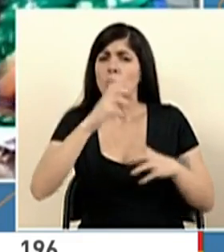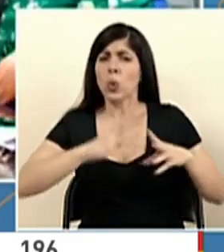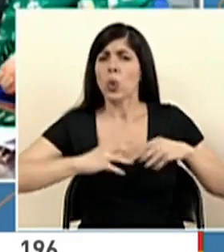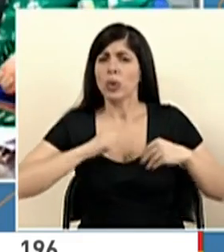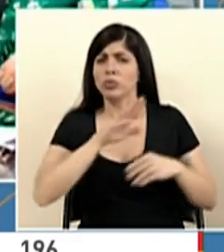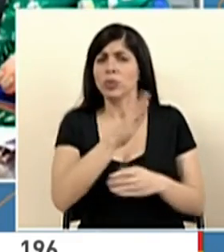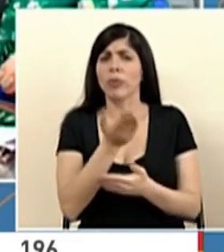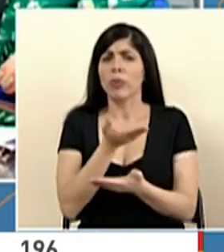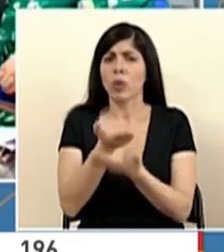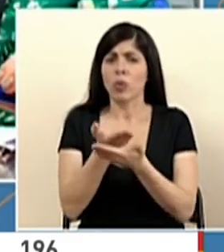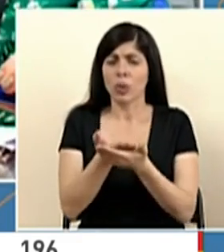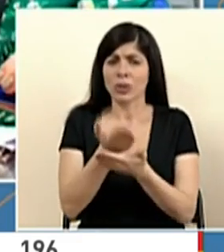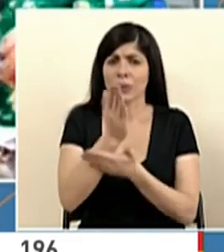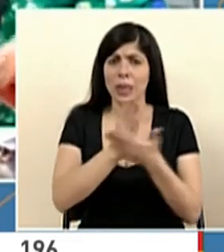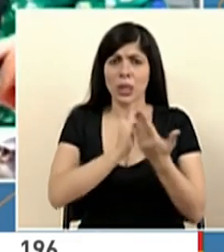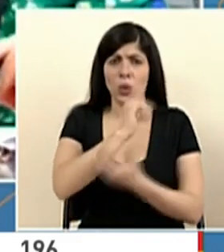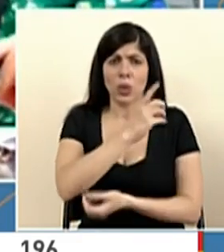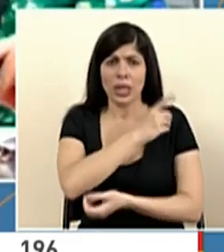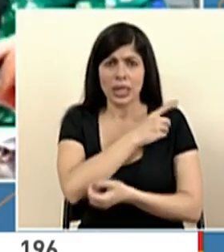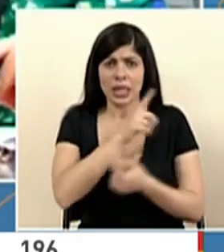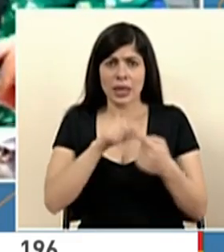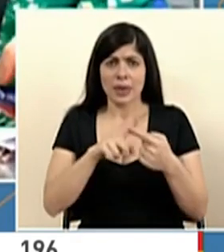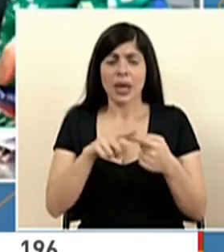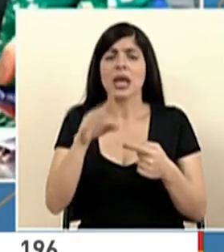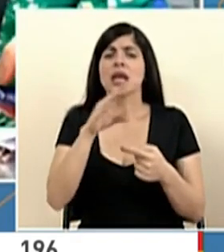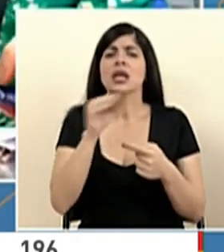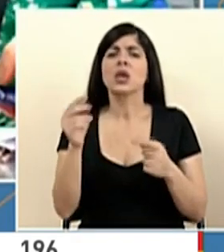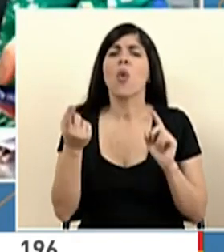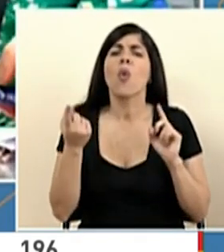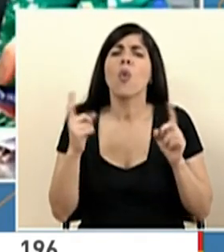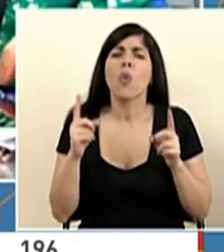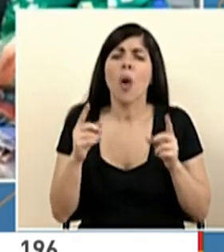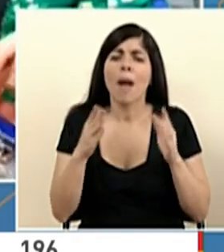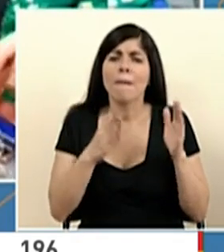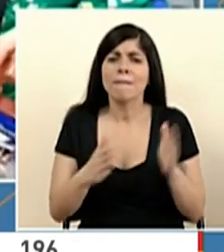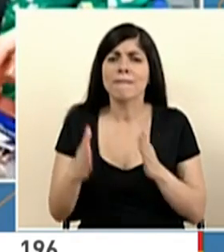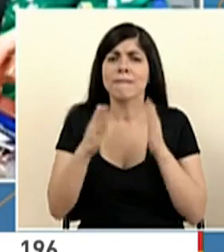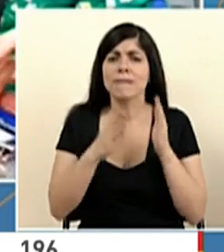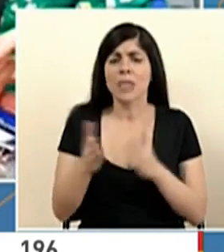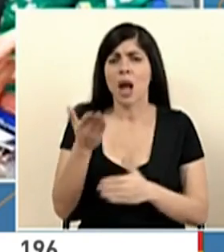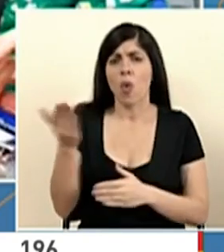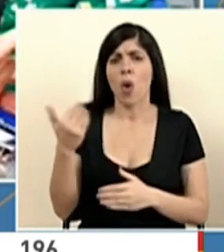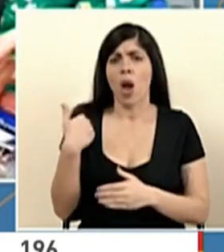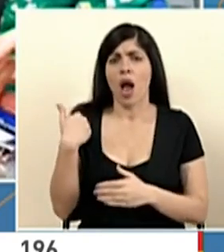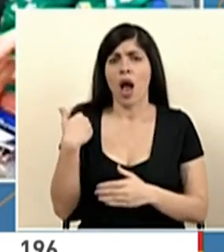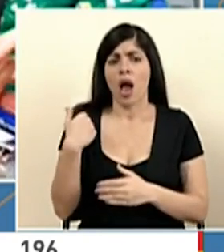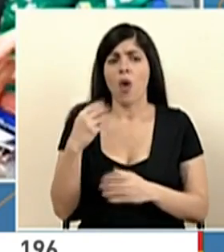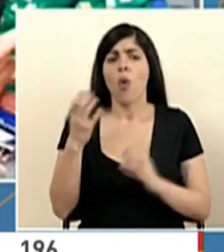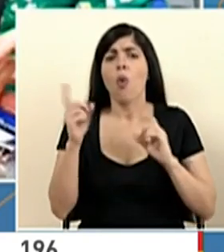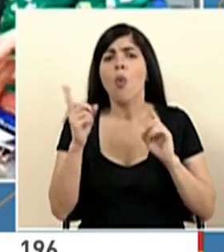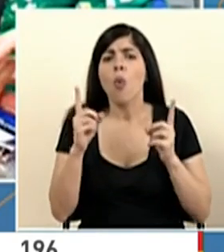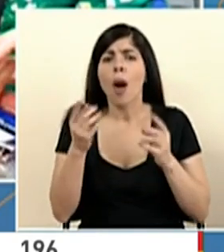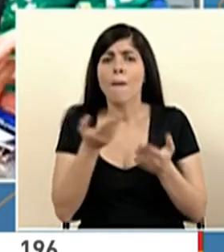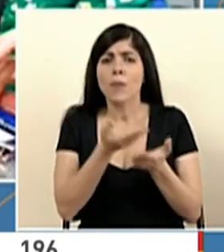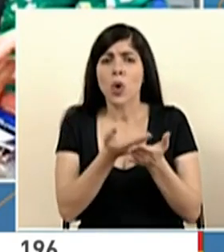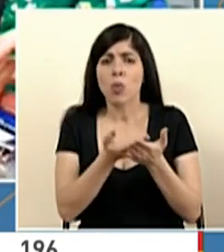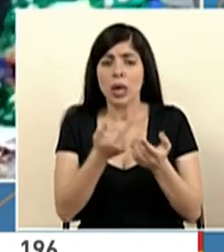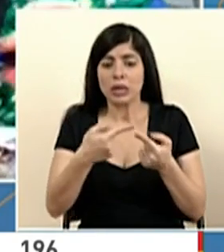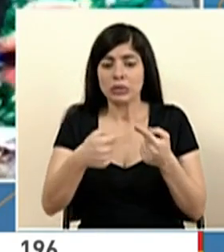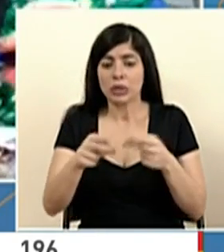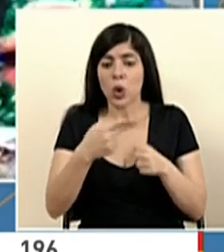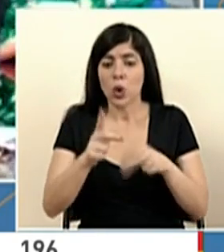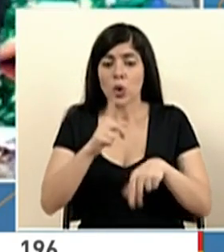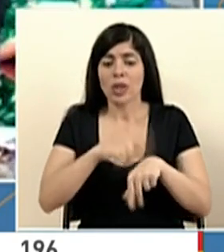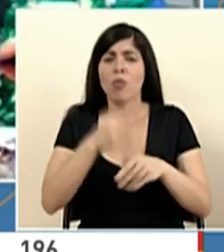esa iniciativa inicial que presentó la Junta Directiva y cuáles son los planes que tienen ustedes o las propuestas para resolver esto en el corto